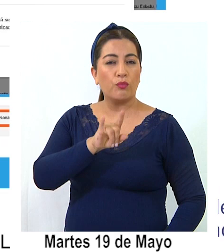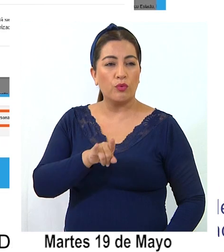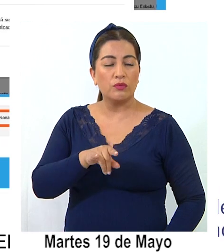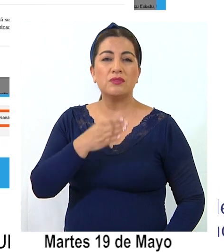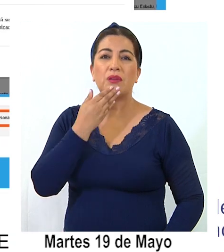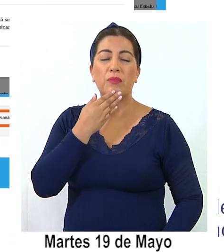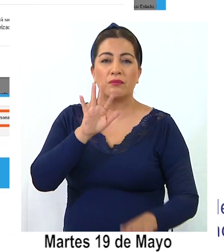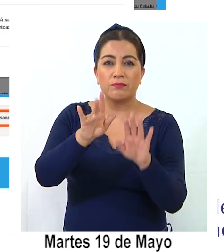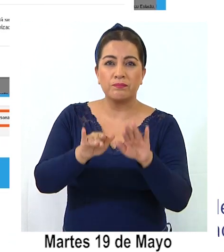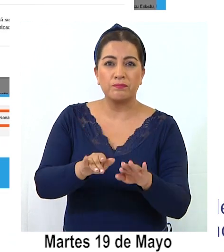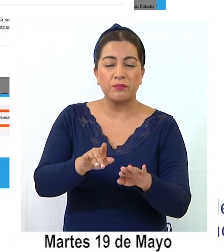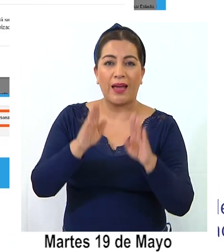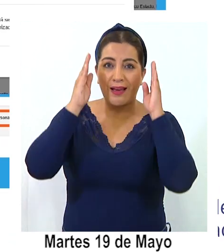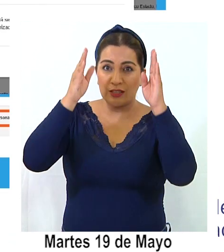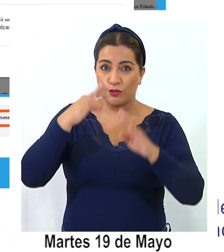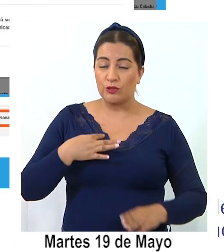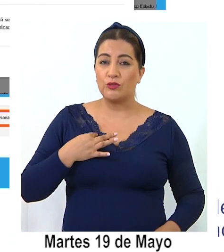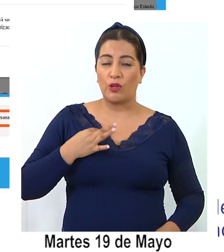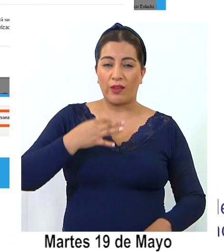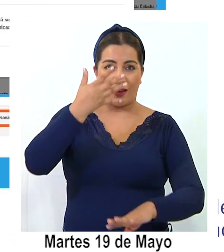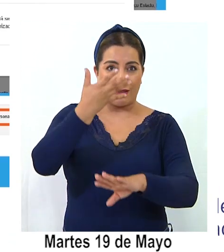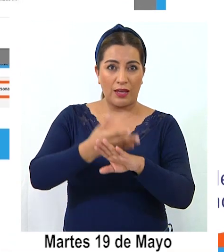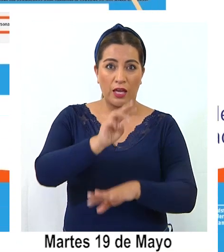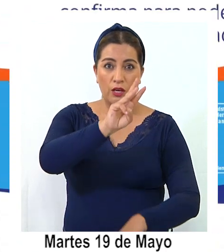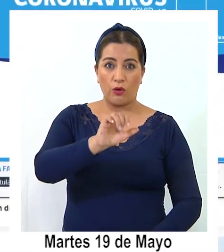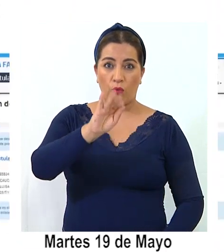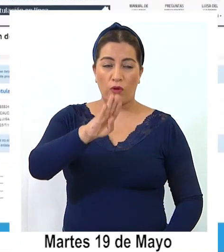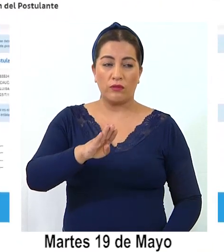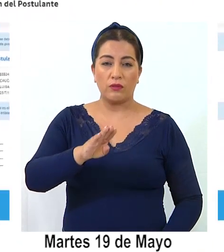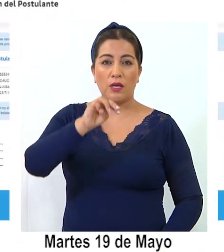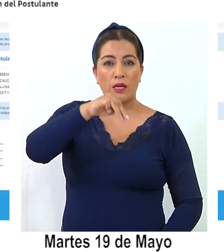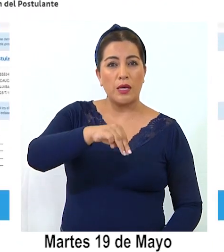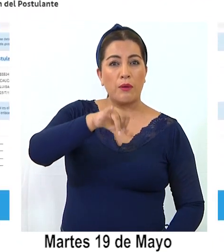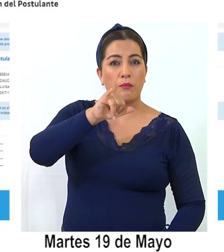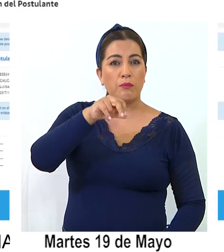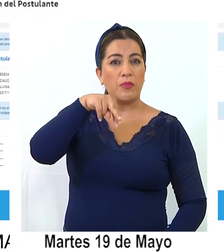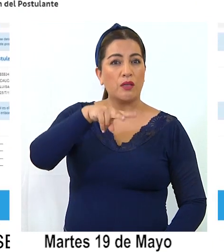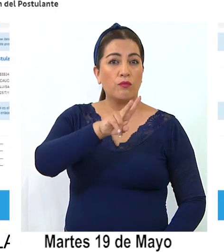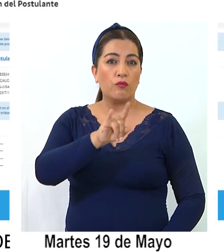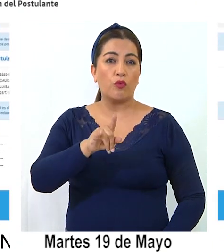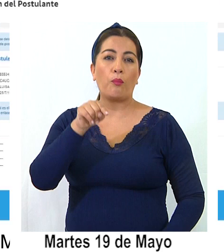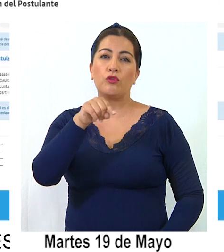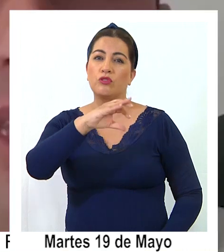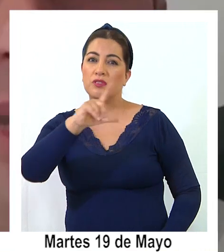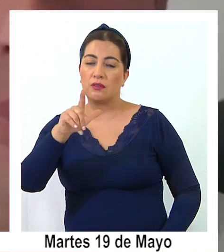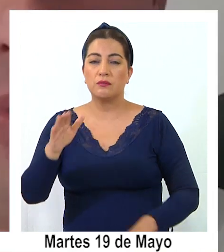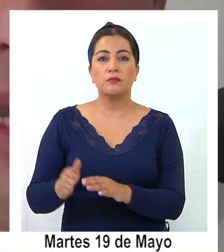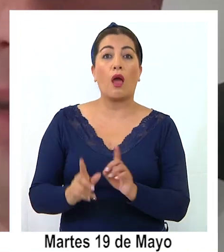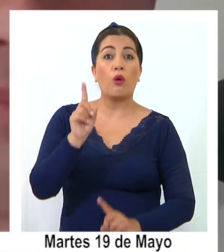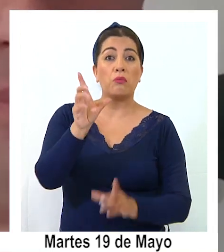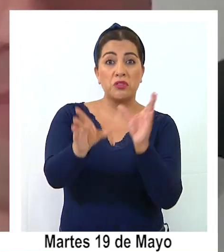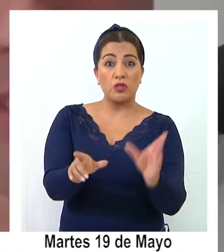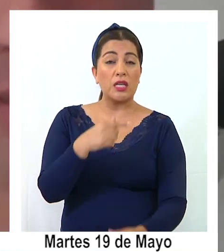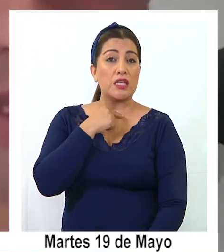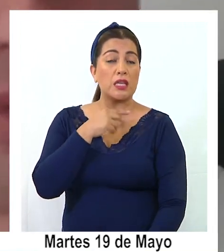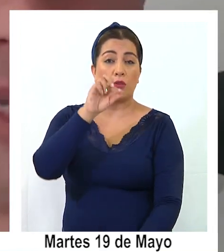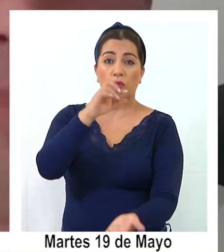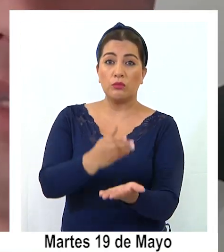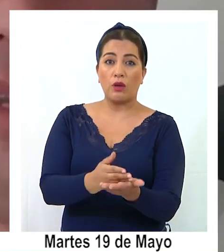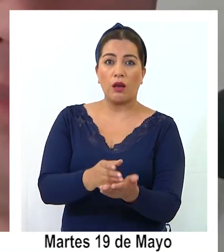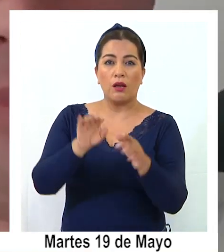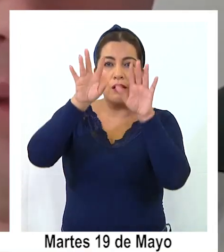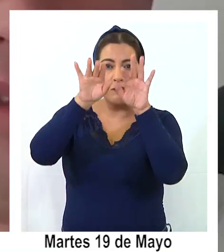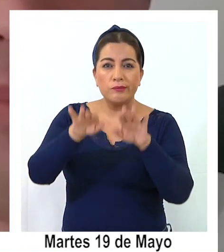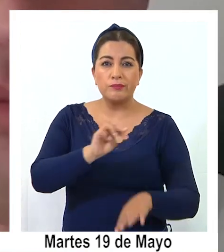plataforma de atención ciudadana dispuestas en la página web minbu.cl. Para aquellos que quieran postular, meterse ahí a